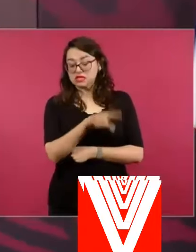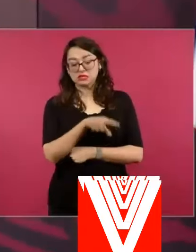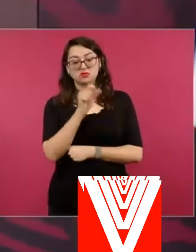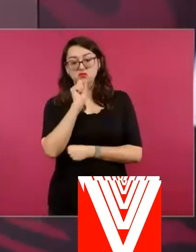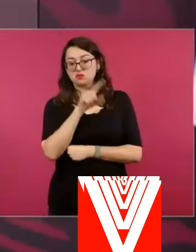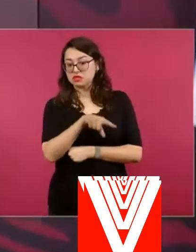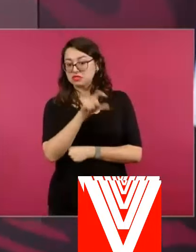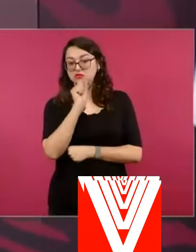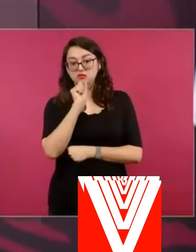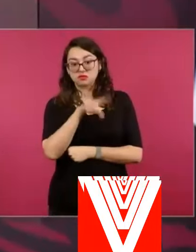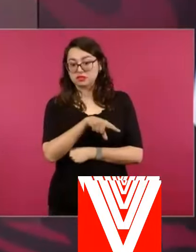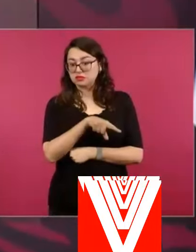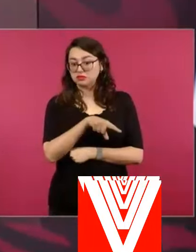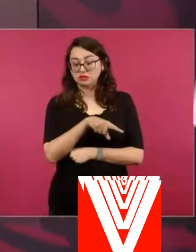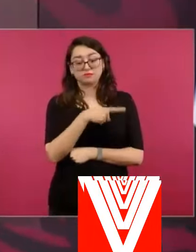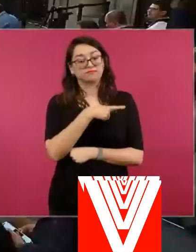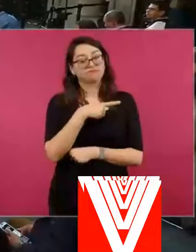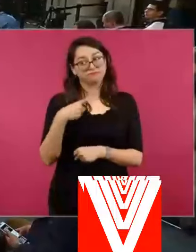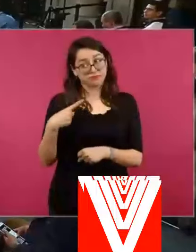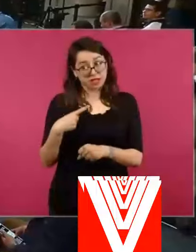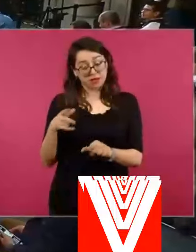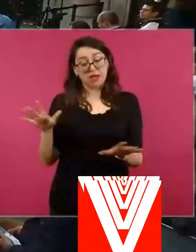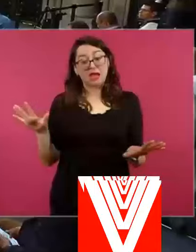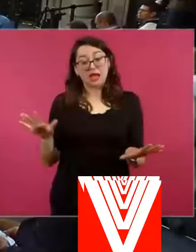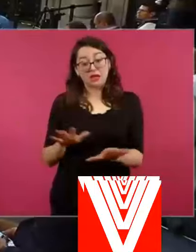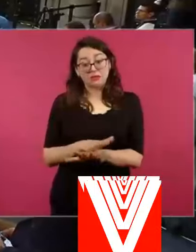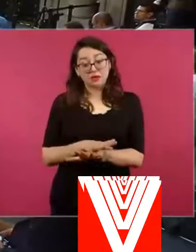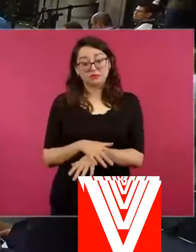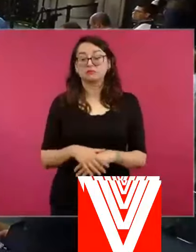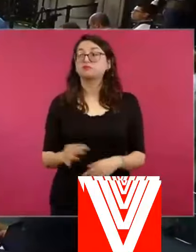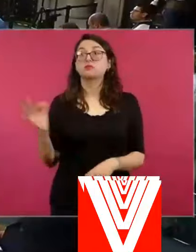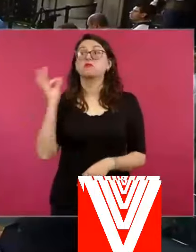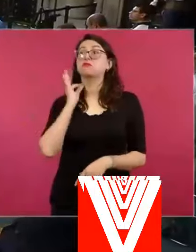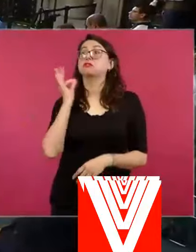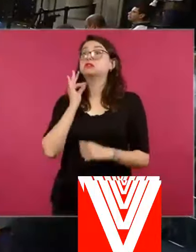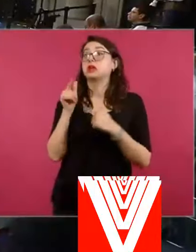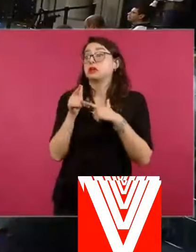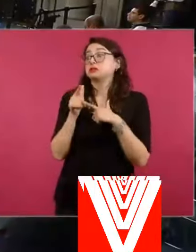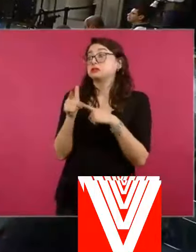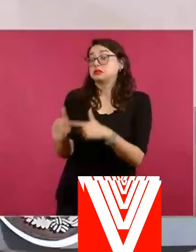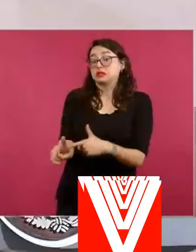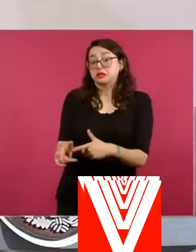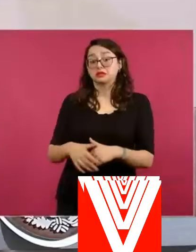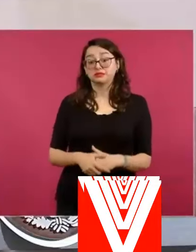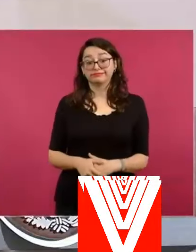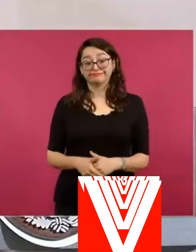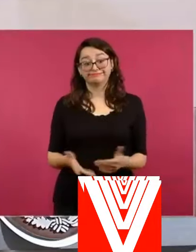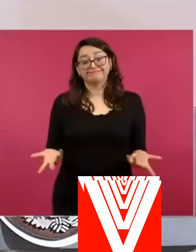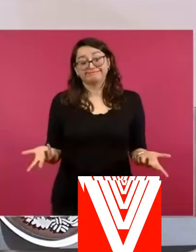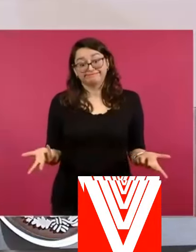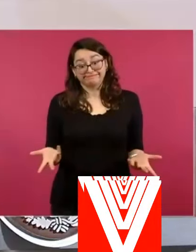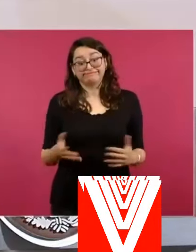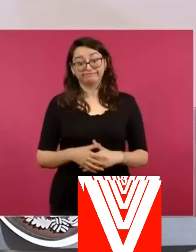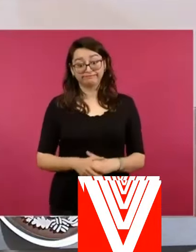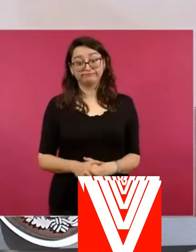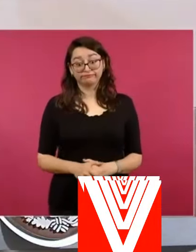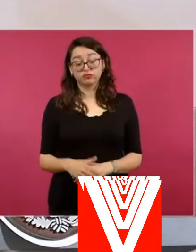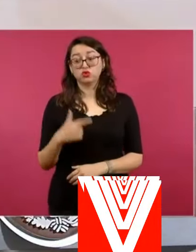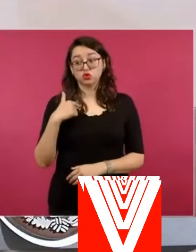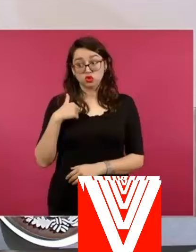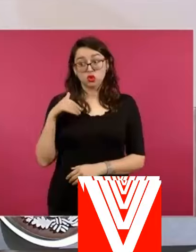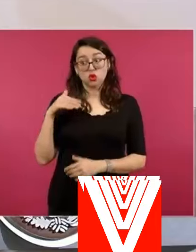Pero ahí sí. Pero ahí sí y el fiscal. Sí, se lo planteé.